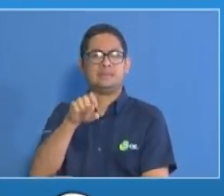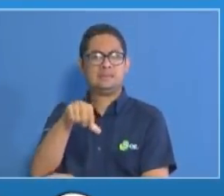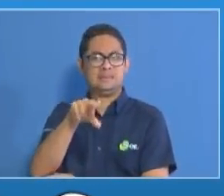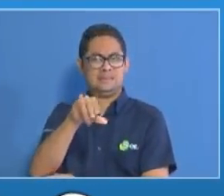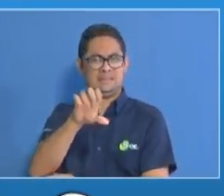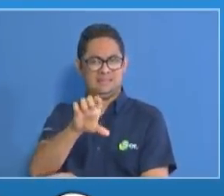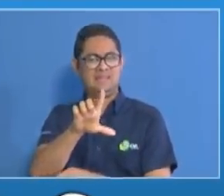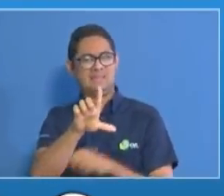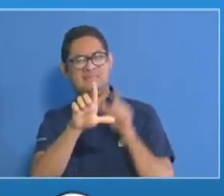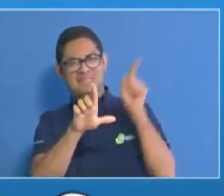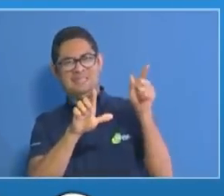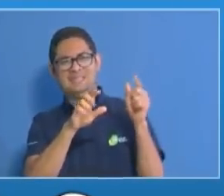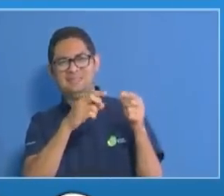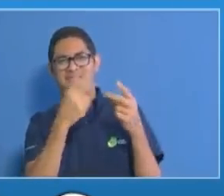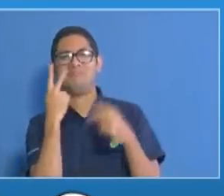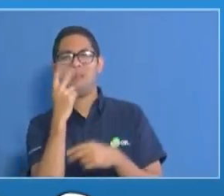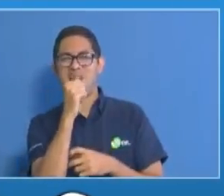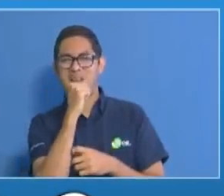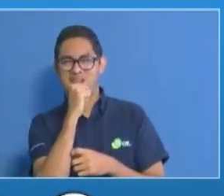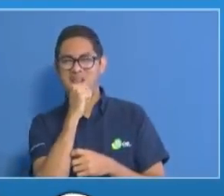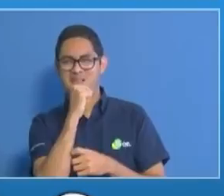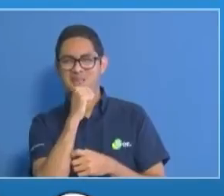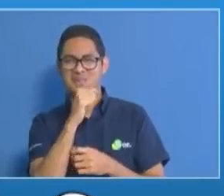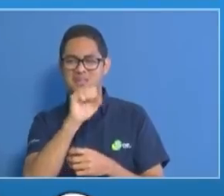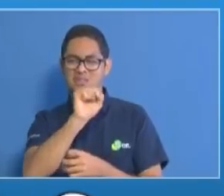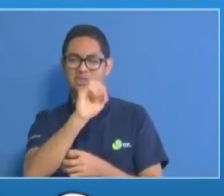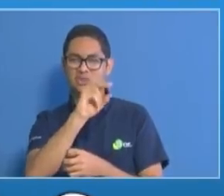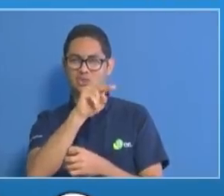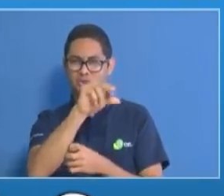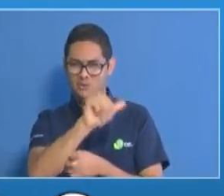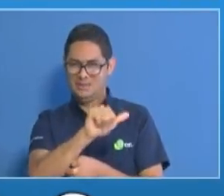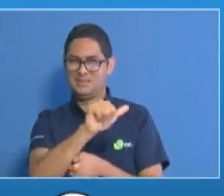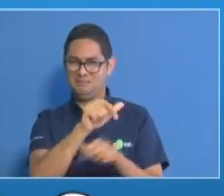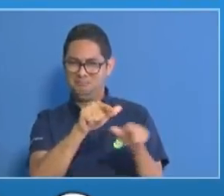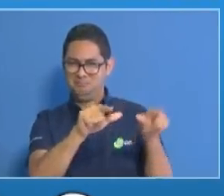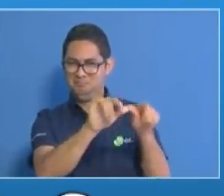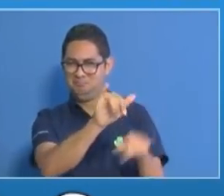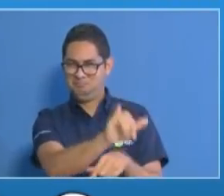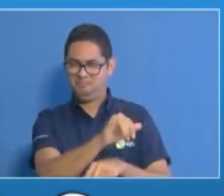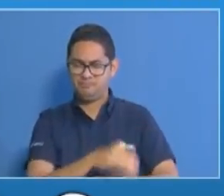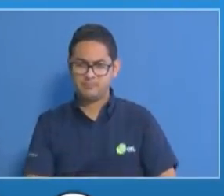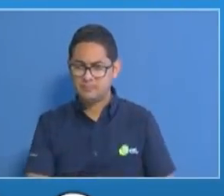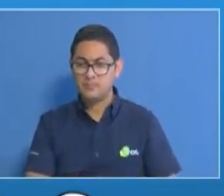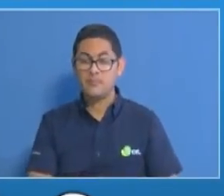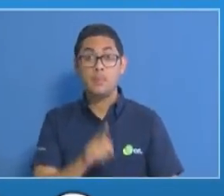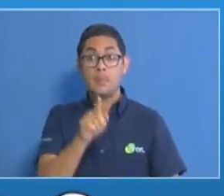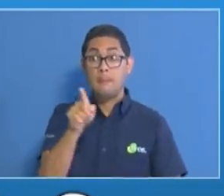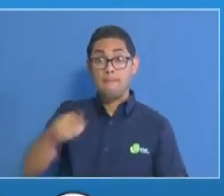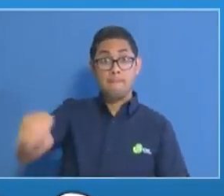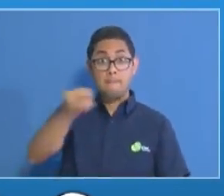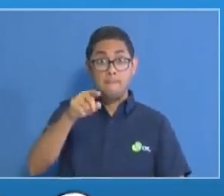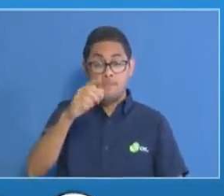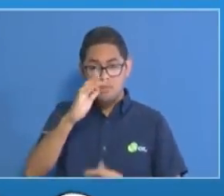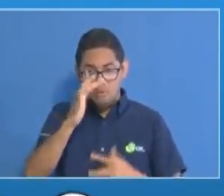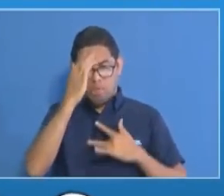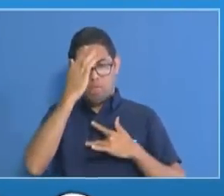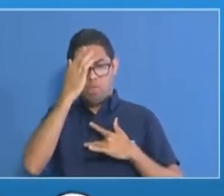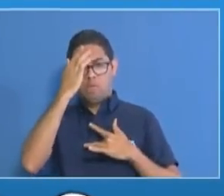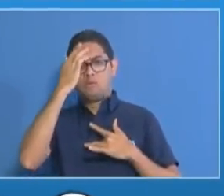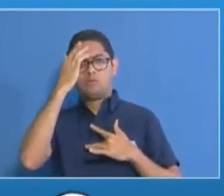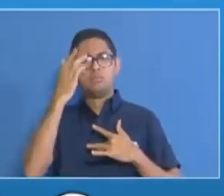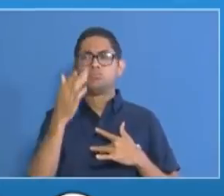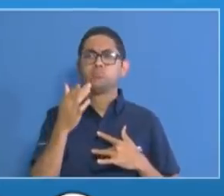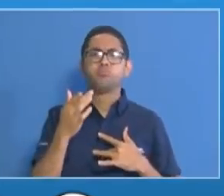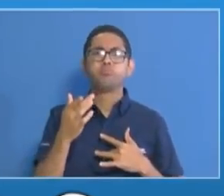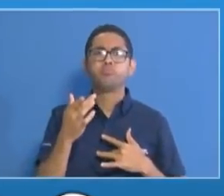Sonar. Por otro lado, las personas que han sido afectadas, podemos decir que la mayoría